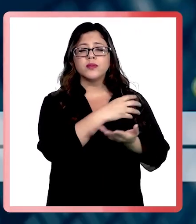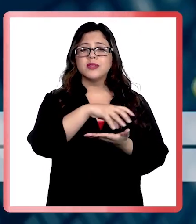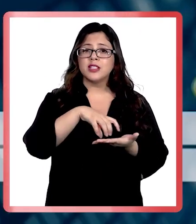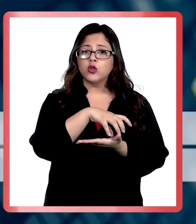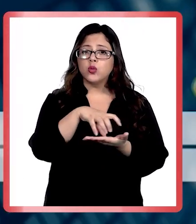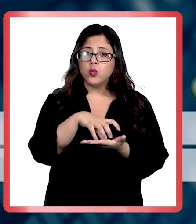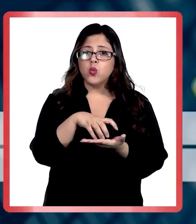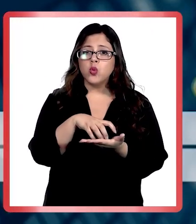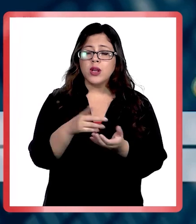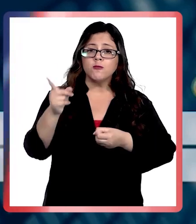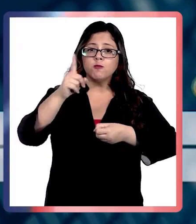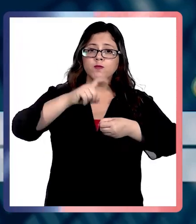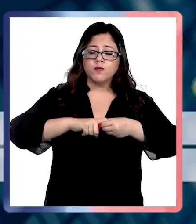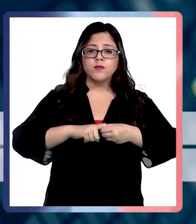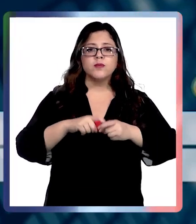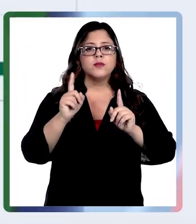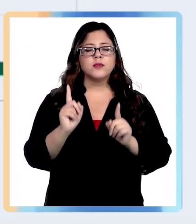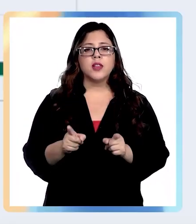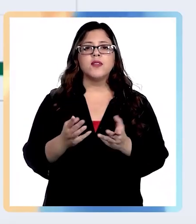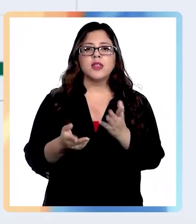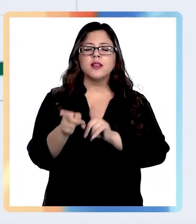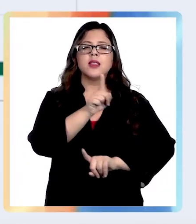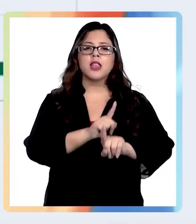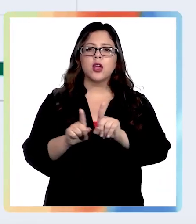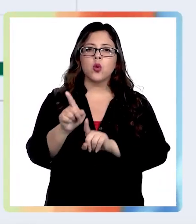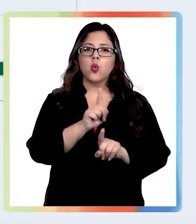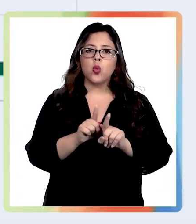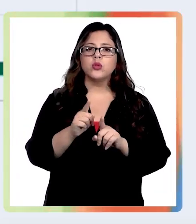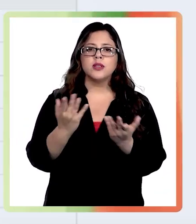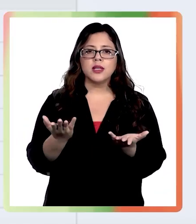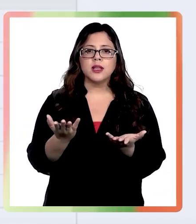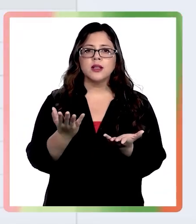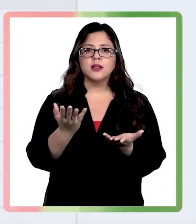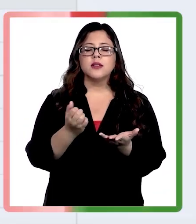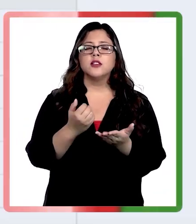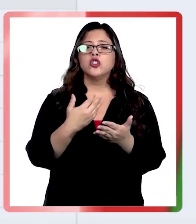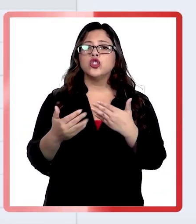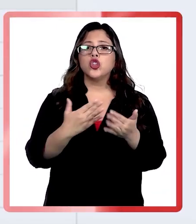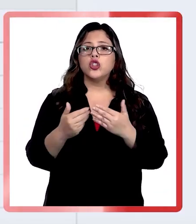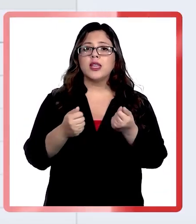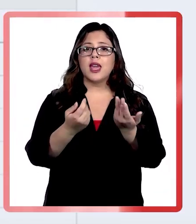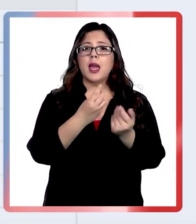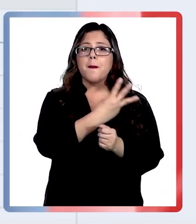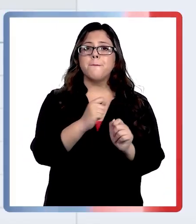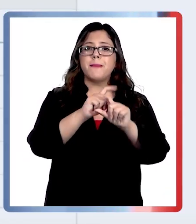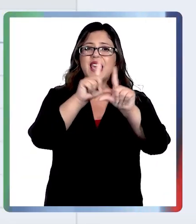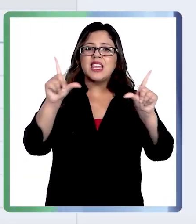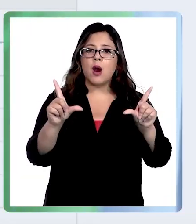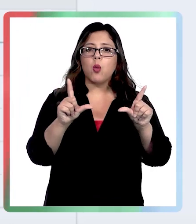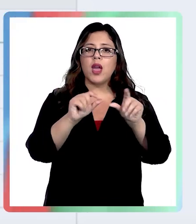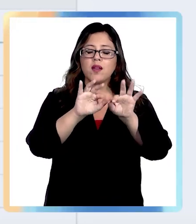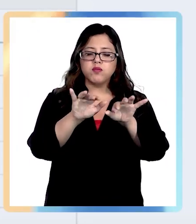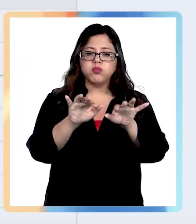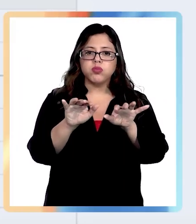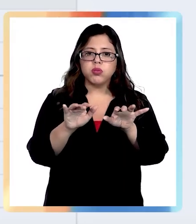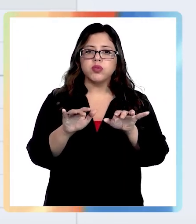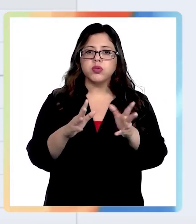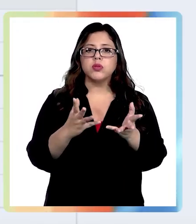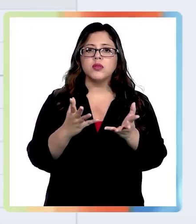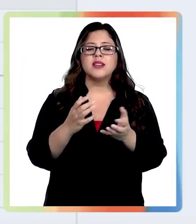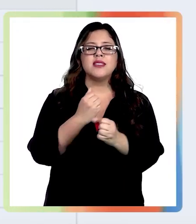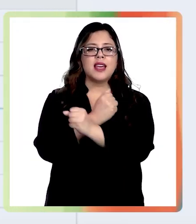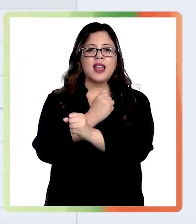inscritos, deben excusarse en un trámite en comisaría virtual y ratificarlo en la unidad más cercana de